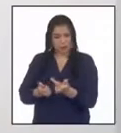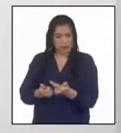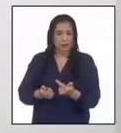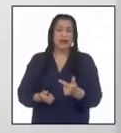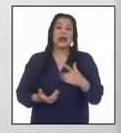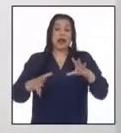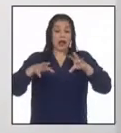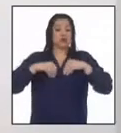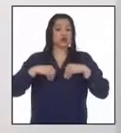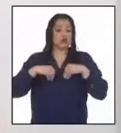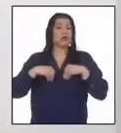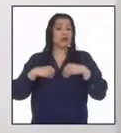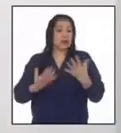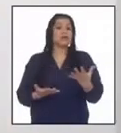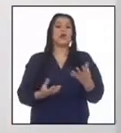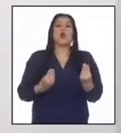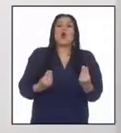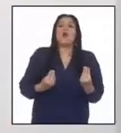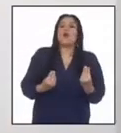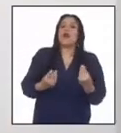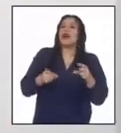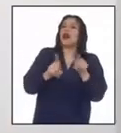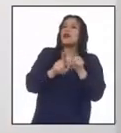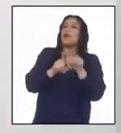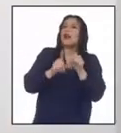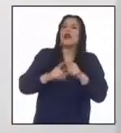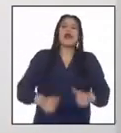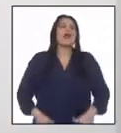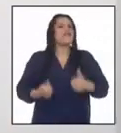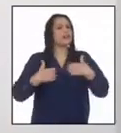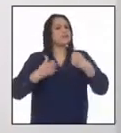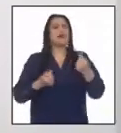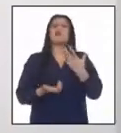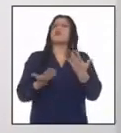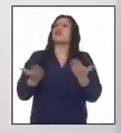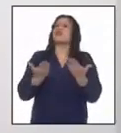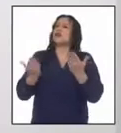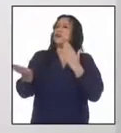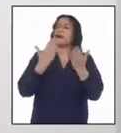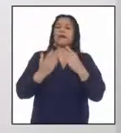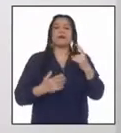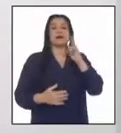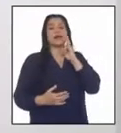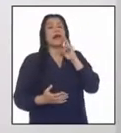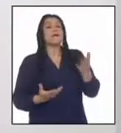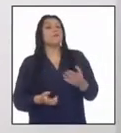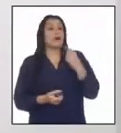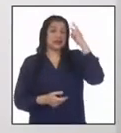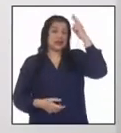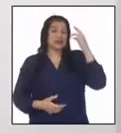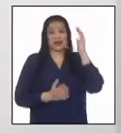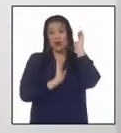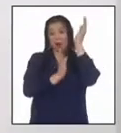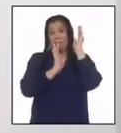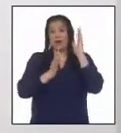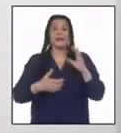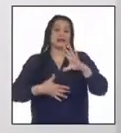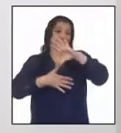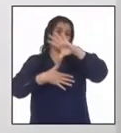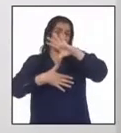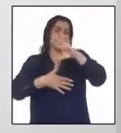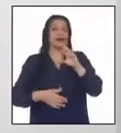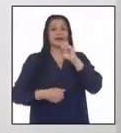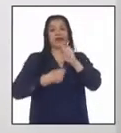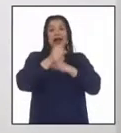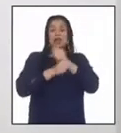asumiendo el estándar de vida norteamericana a tal grado que, en la Conferencia Panamericana de 1926,